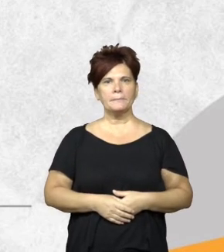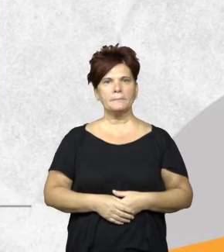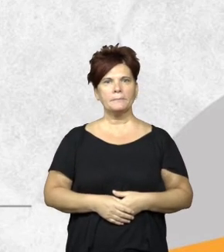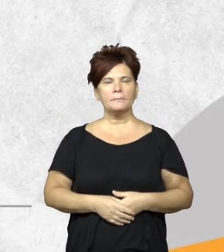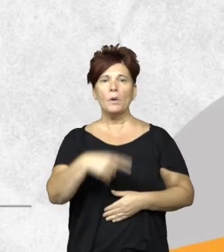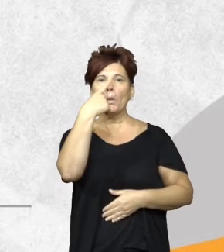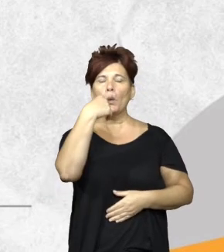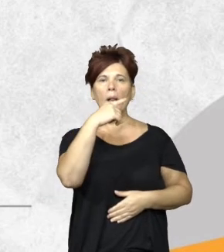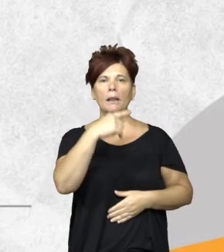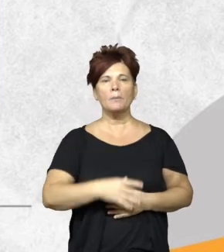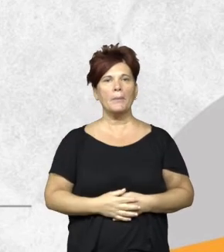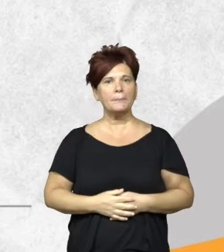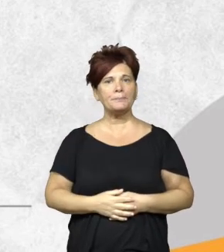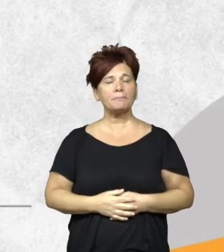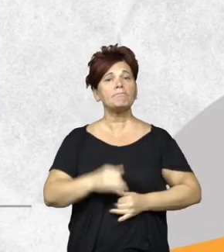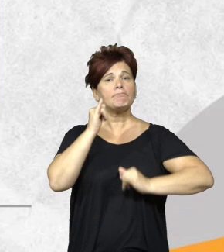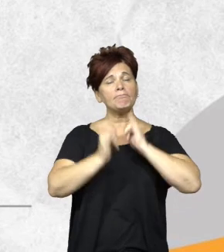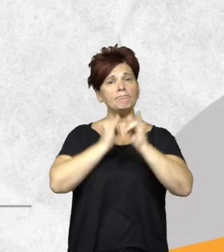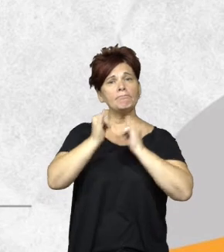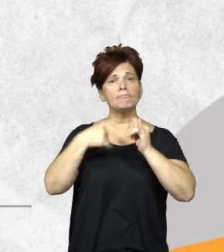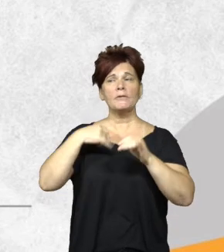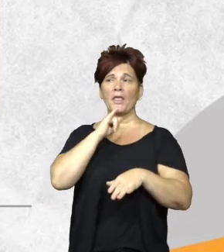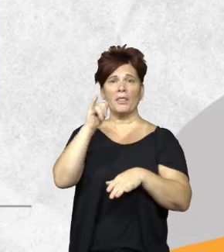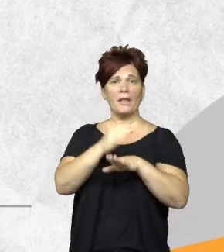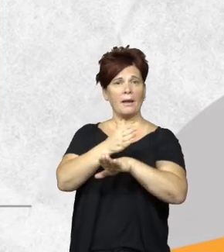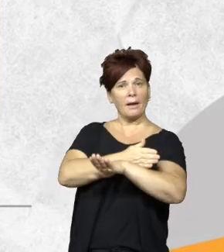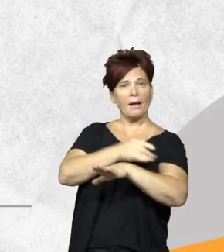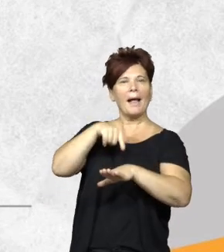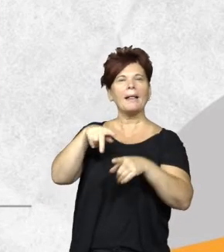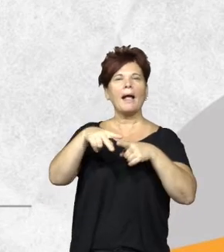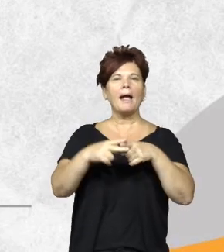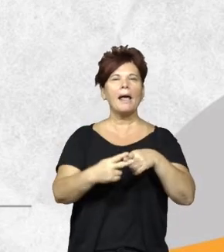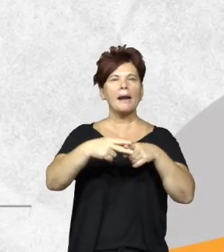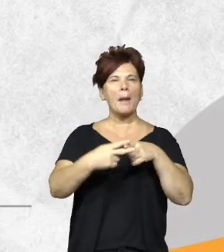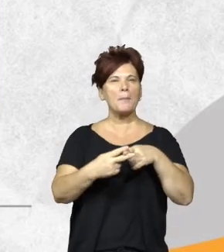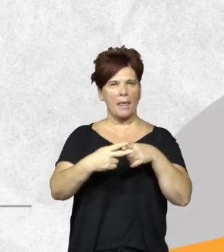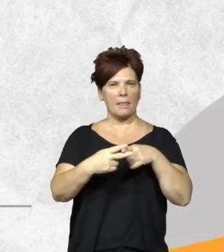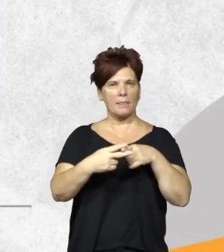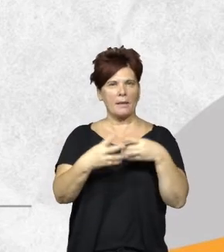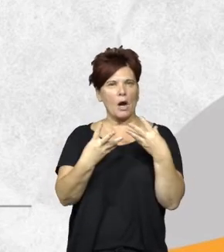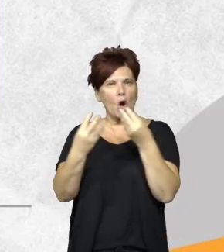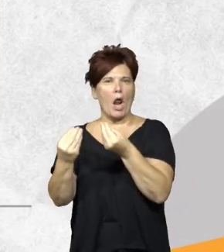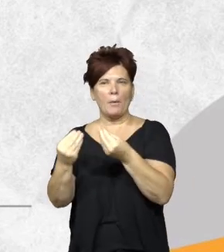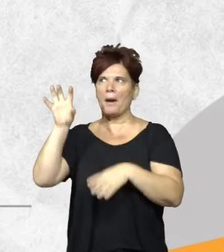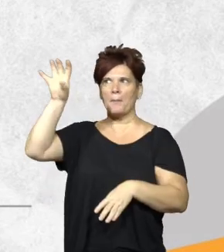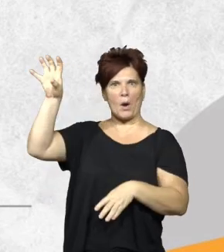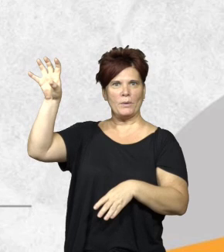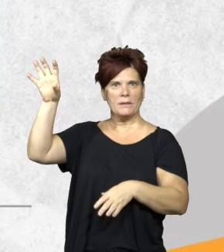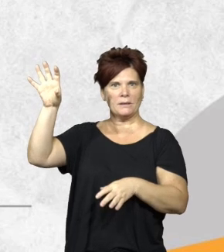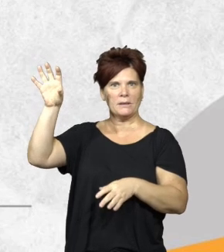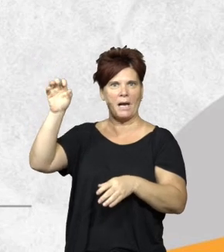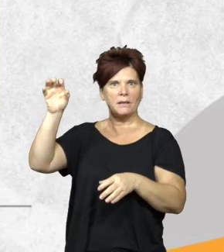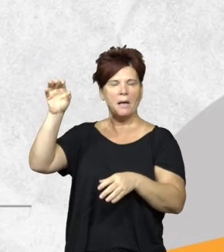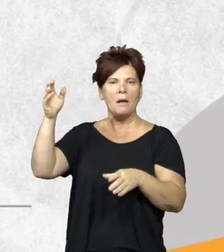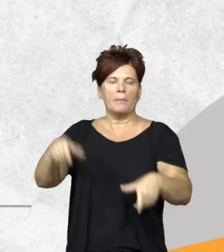y por último comentarles que como dije anteriormente esta es la herramienta para colaborar con la provincia para evitar desmontes